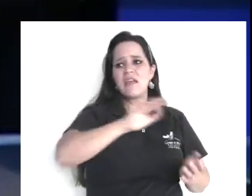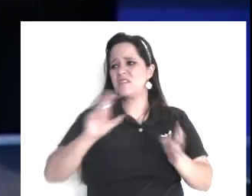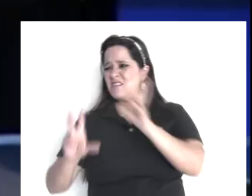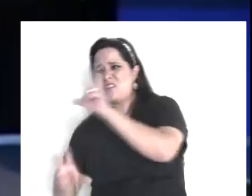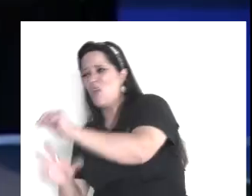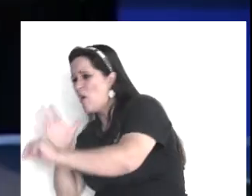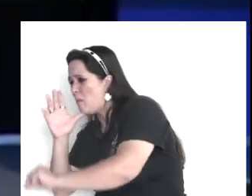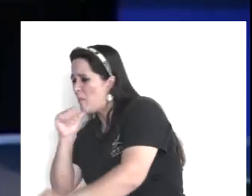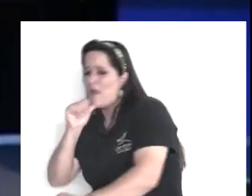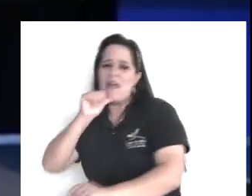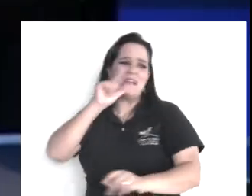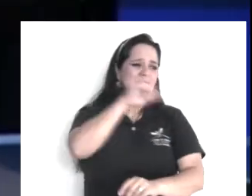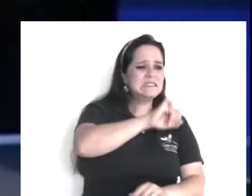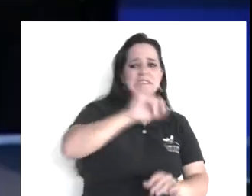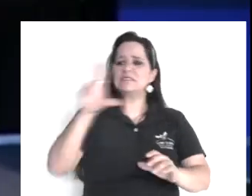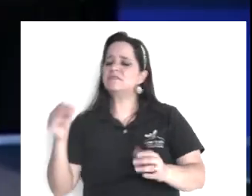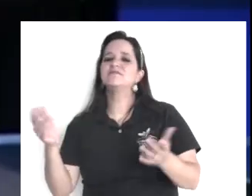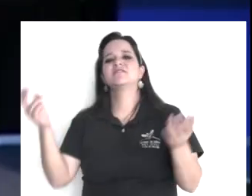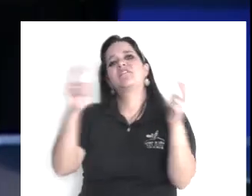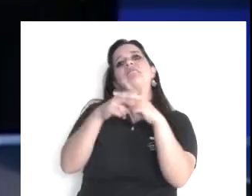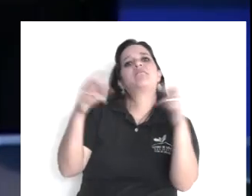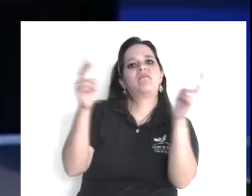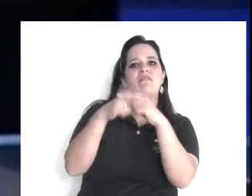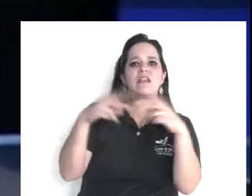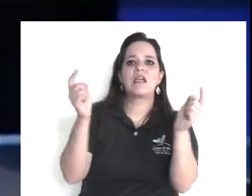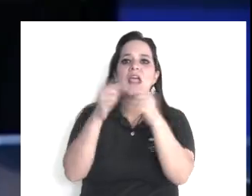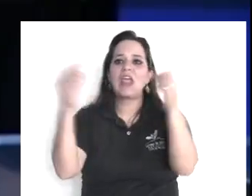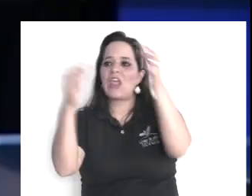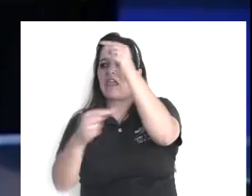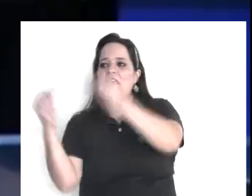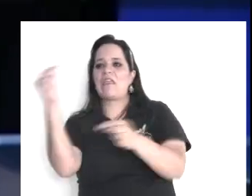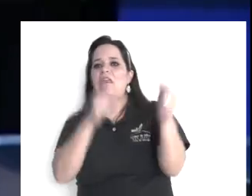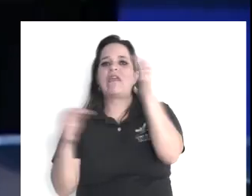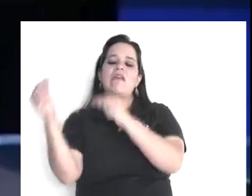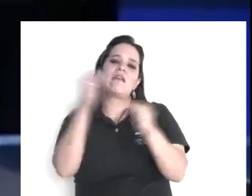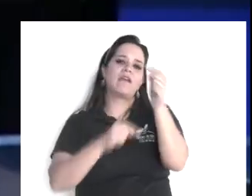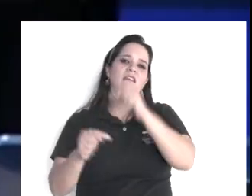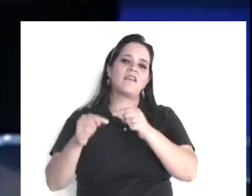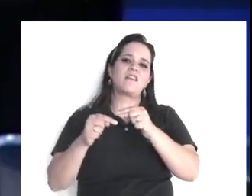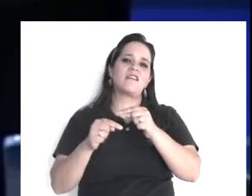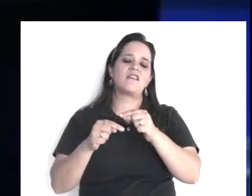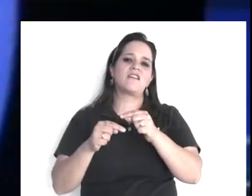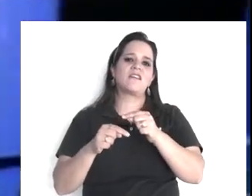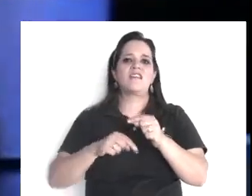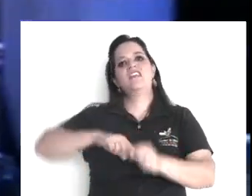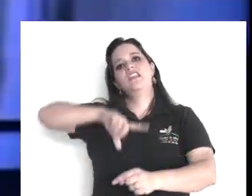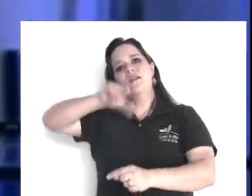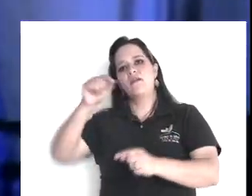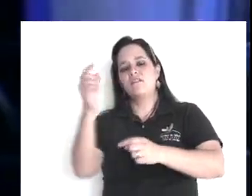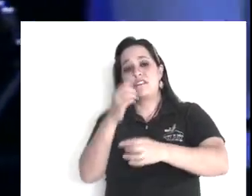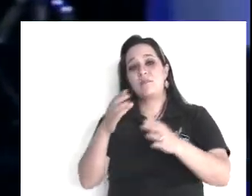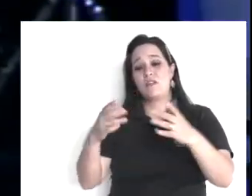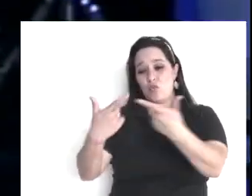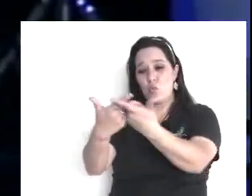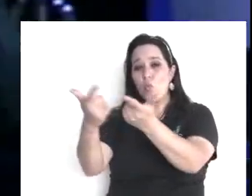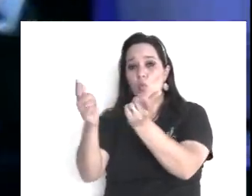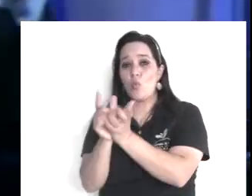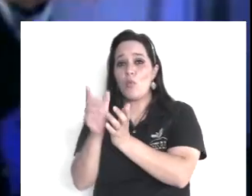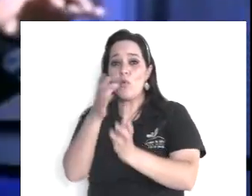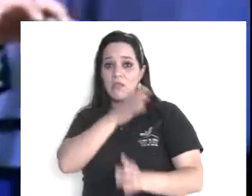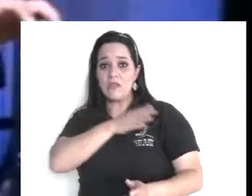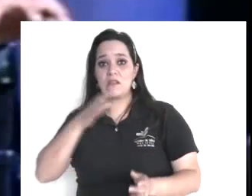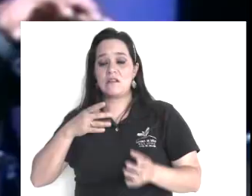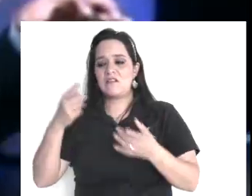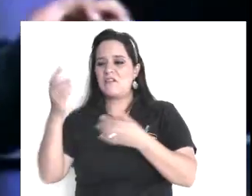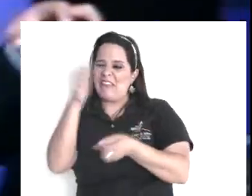se empezaron a pelear, entre los cristianos, así como nosotros, ¿verdad? pero luego se peleaban, con los católicos, luego los católicos, se